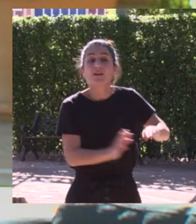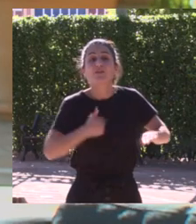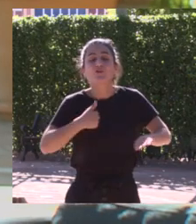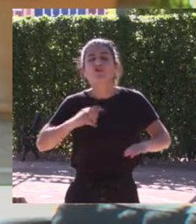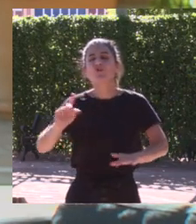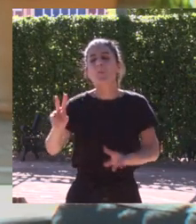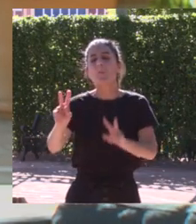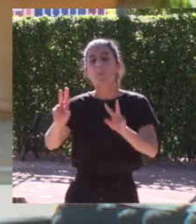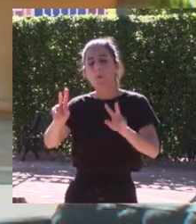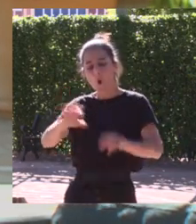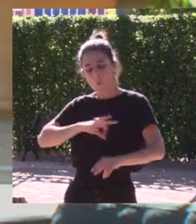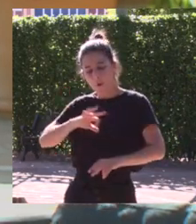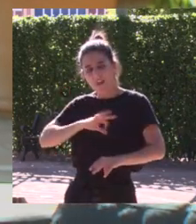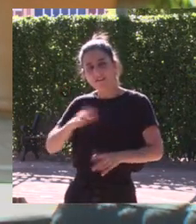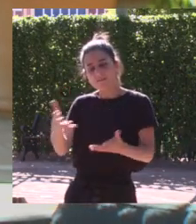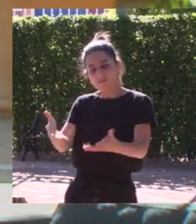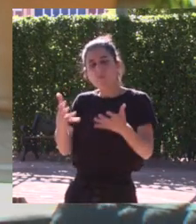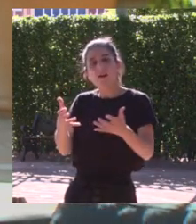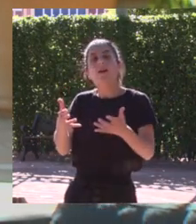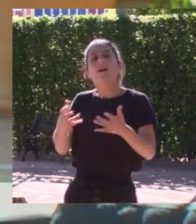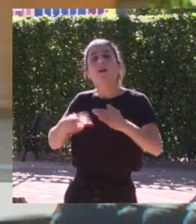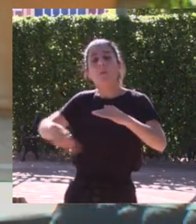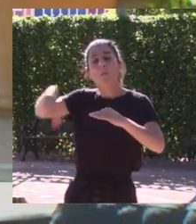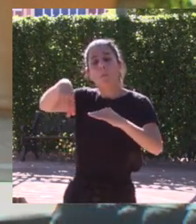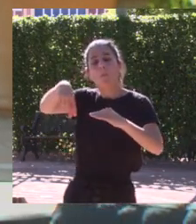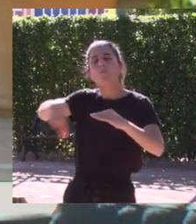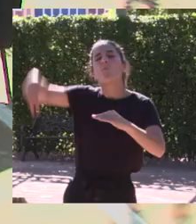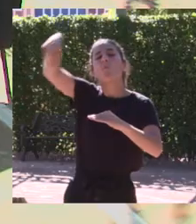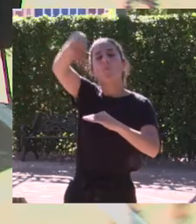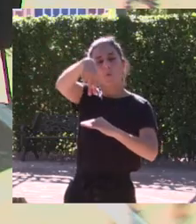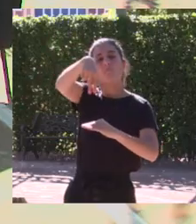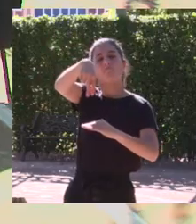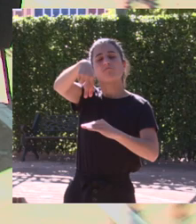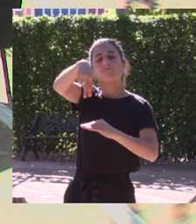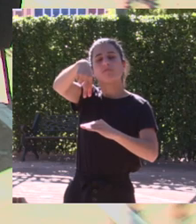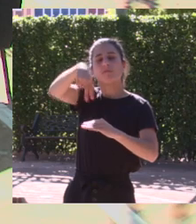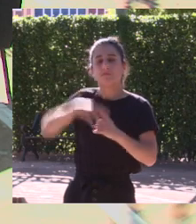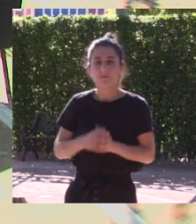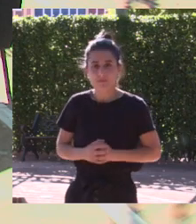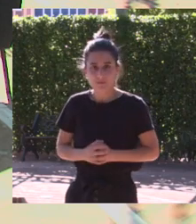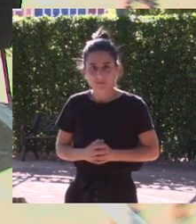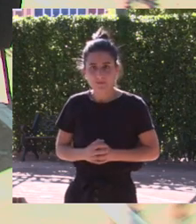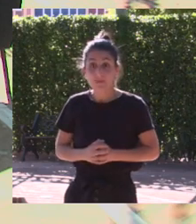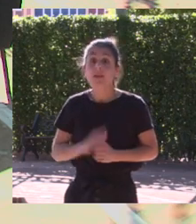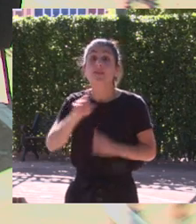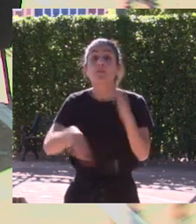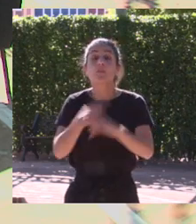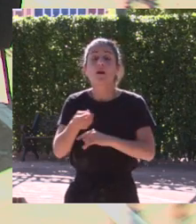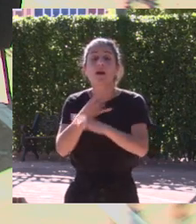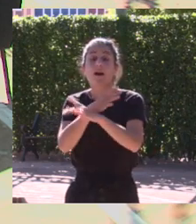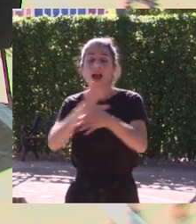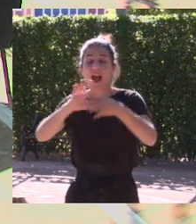solo ganamos medalla sino que nos subimos al cajón más alto del pódium en Atlanta